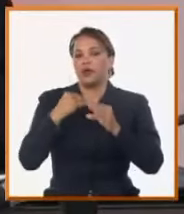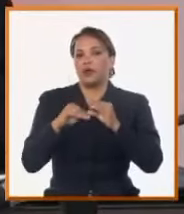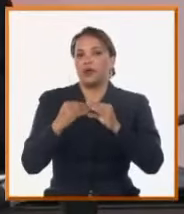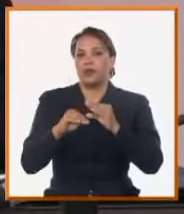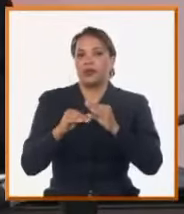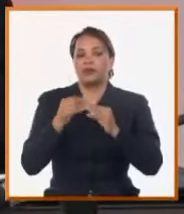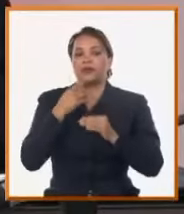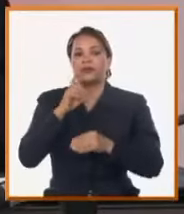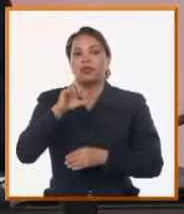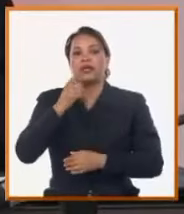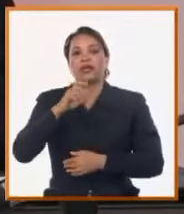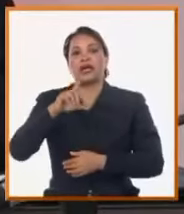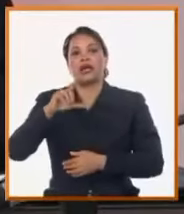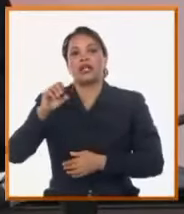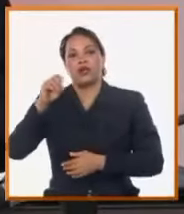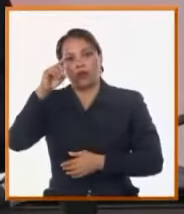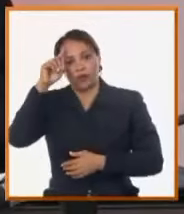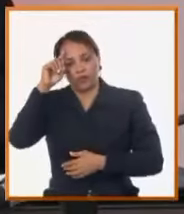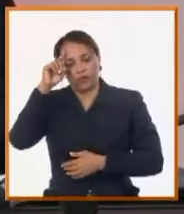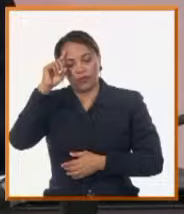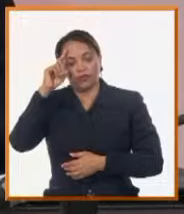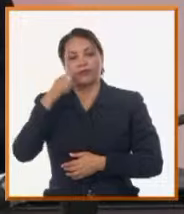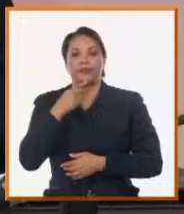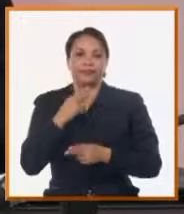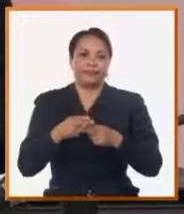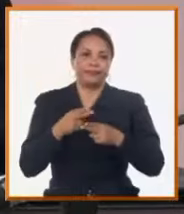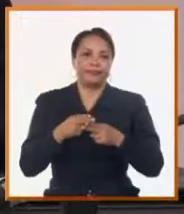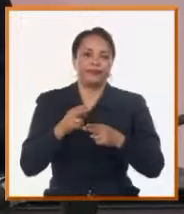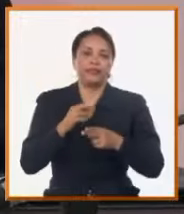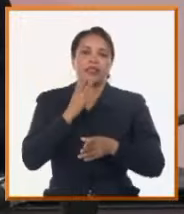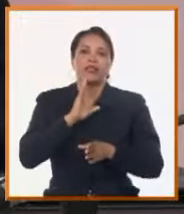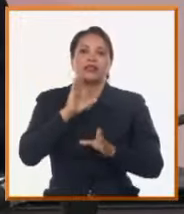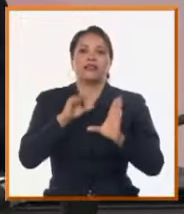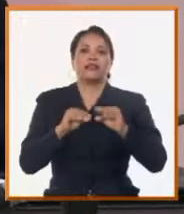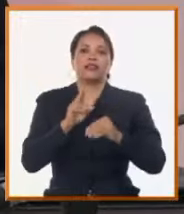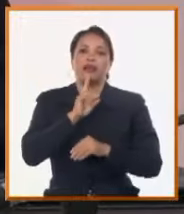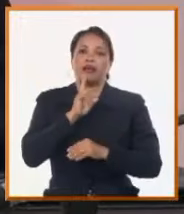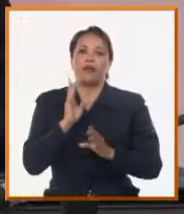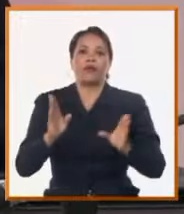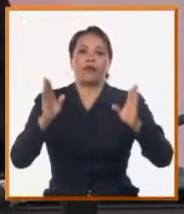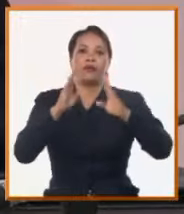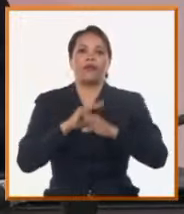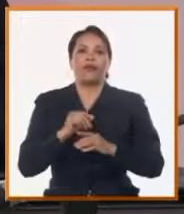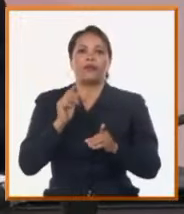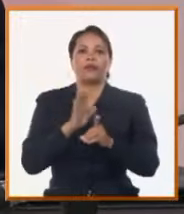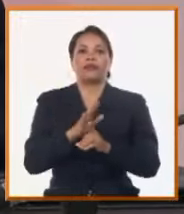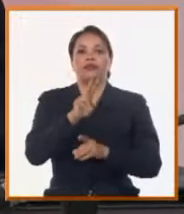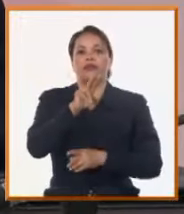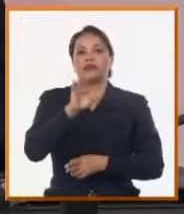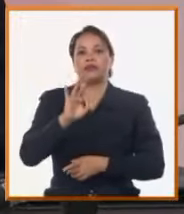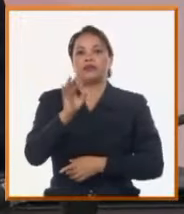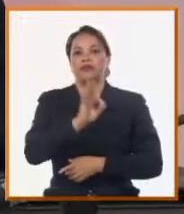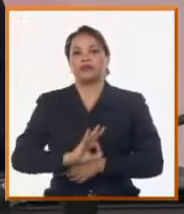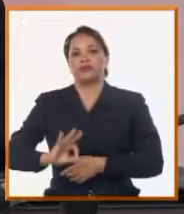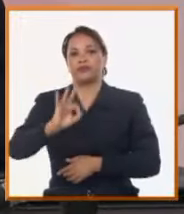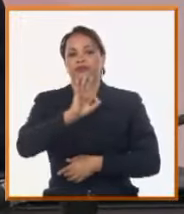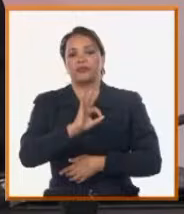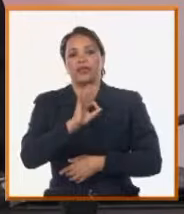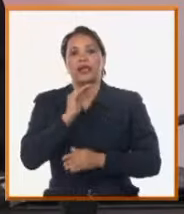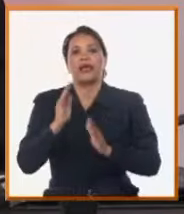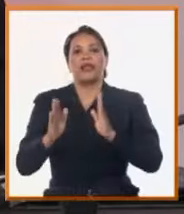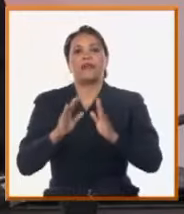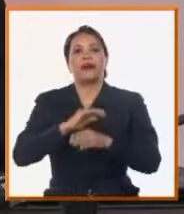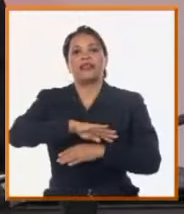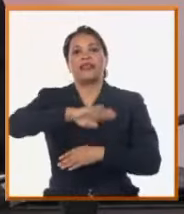Carlos R. Carlos Rangel, dice, habla del desabasto de agua desde el 28 de octubre en la parte alta de